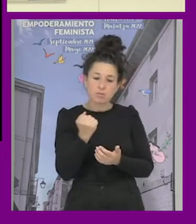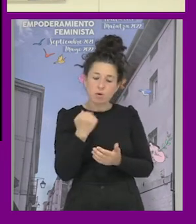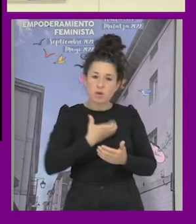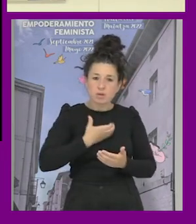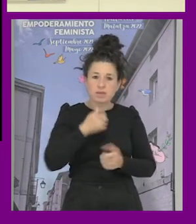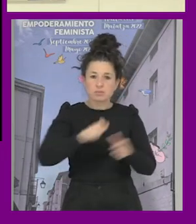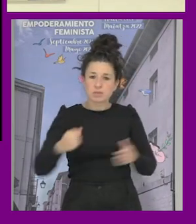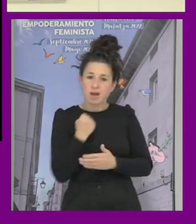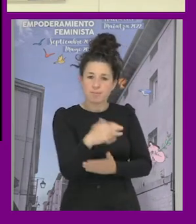este cambio